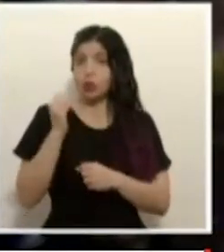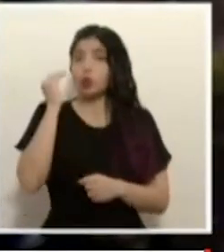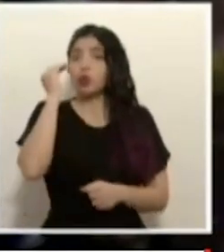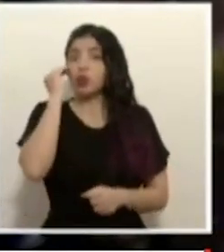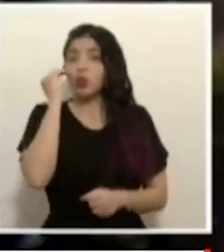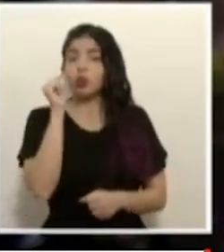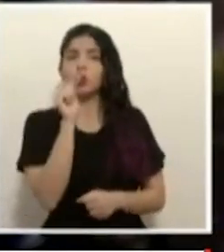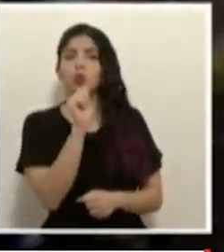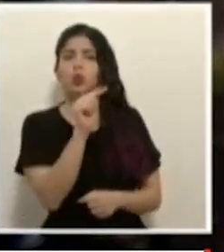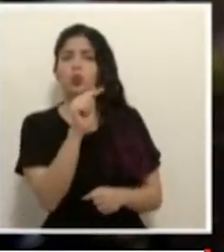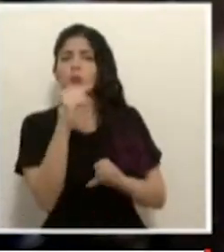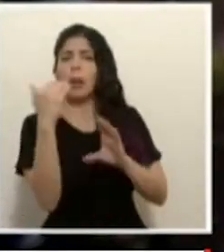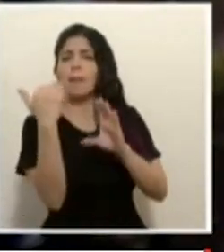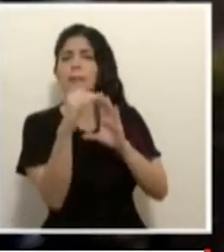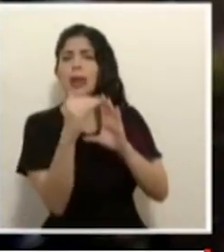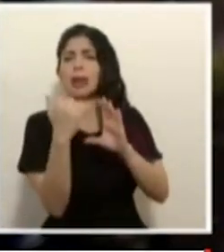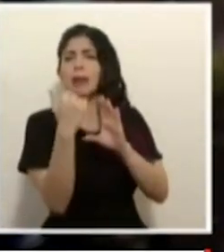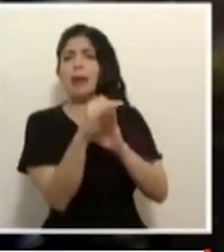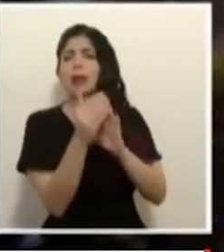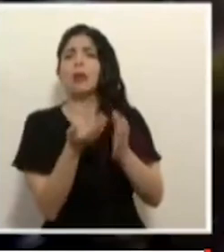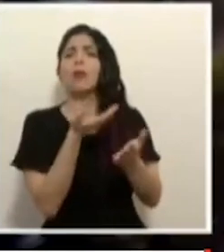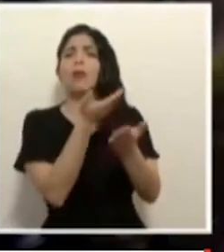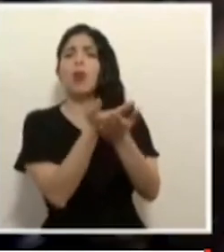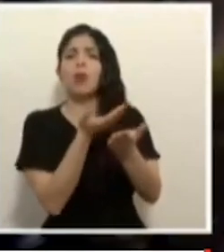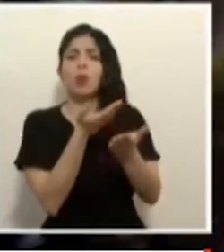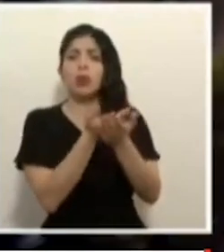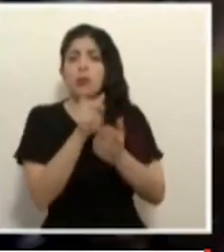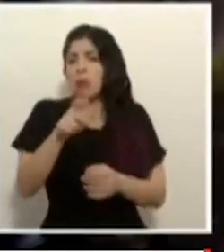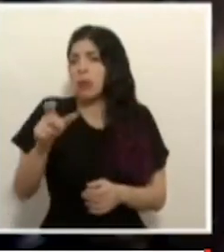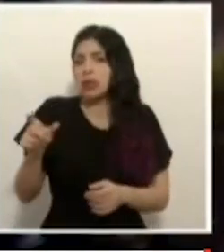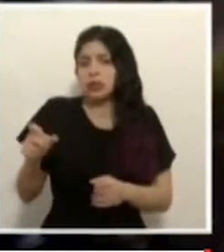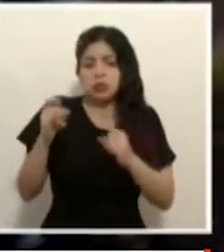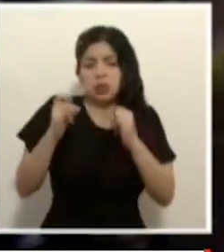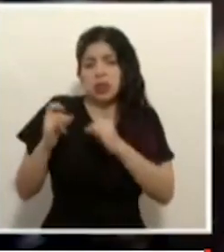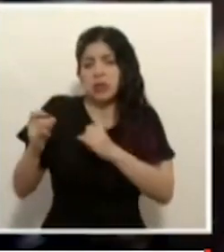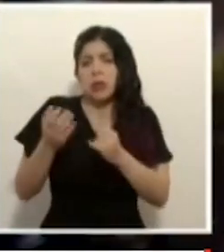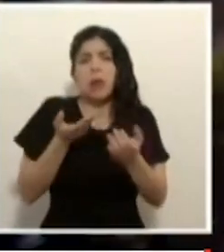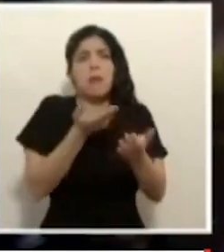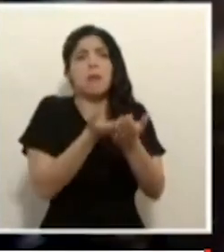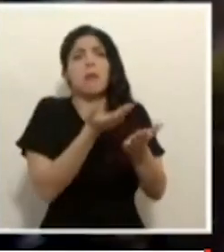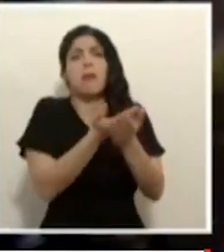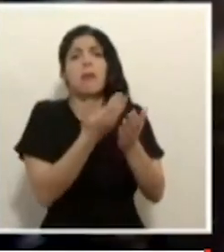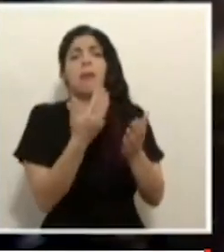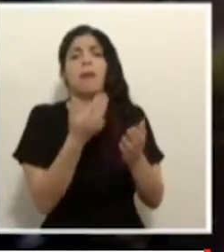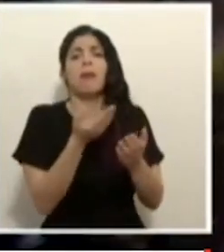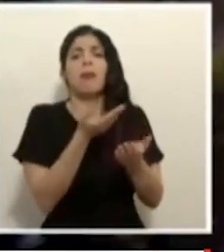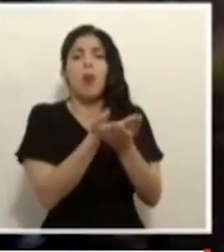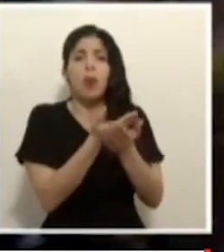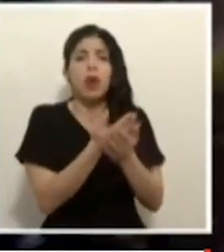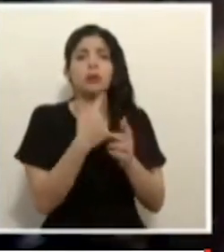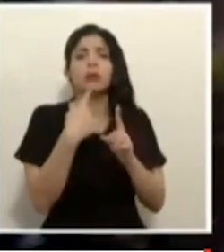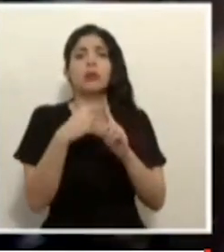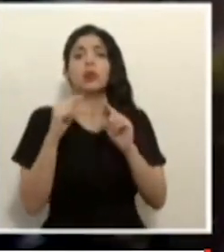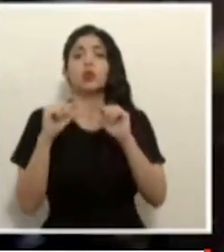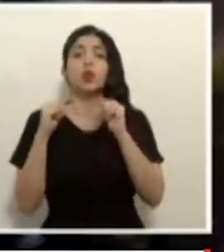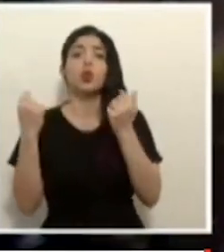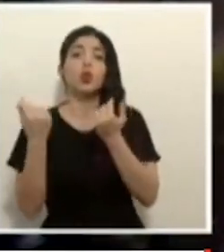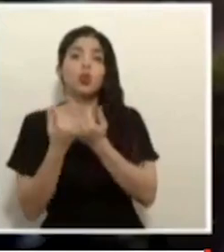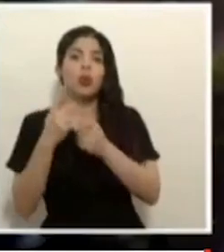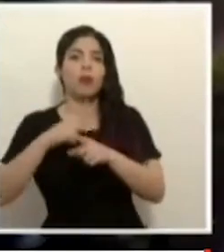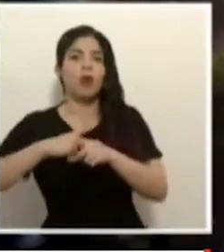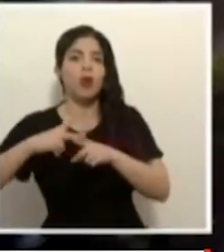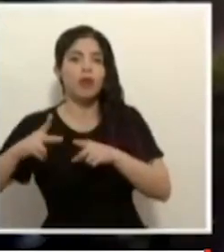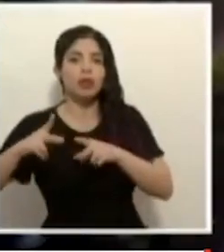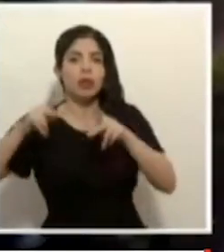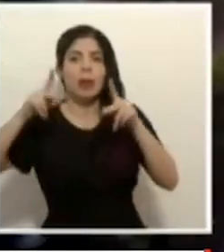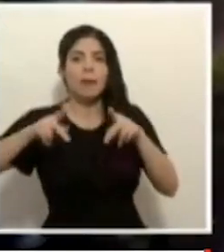a usted le han enviado algunas propuestas personas particulares y grupos de profesionales y